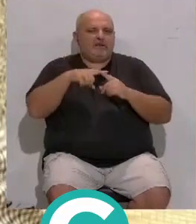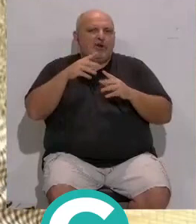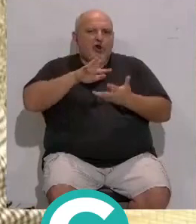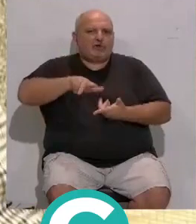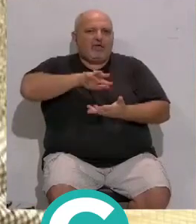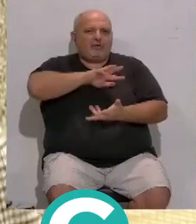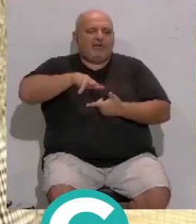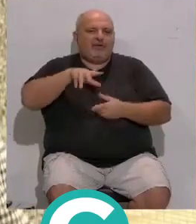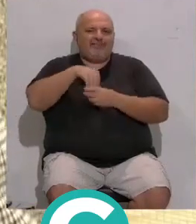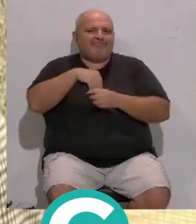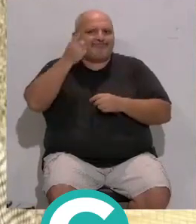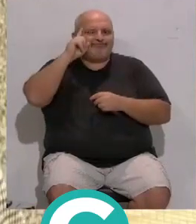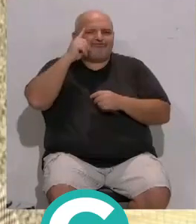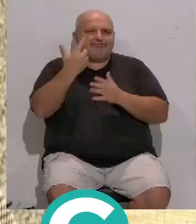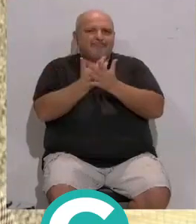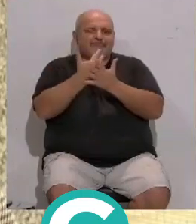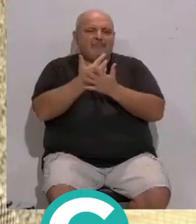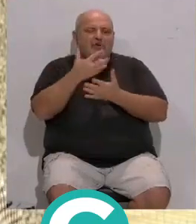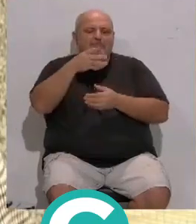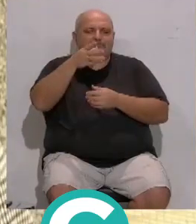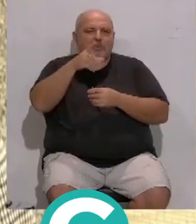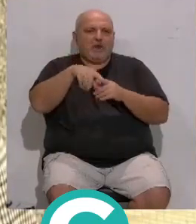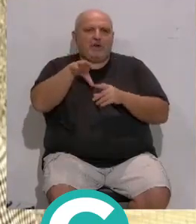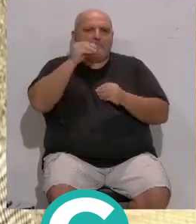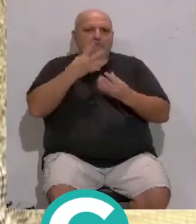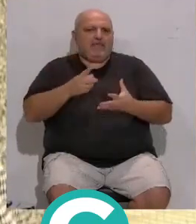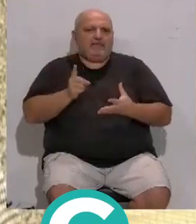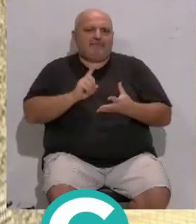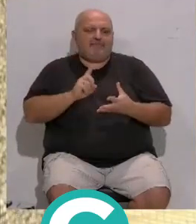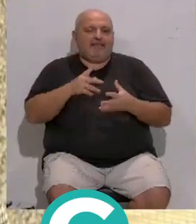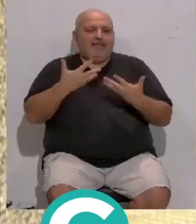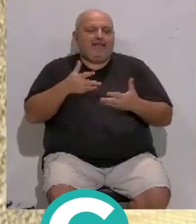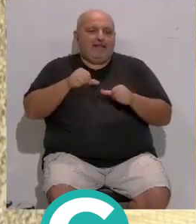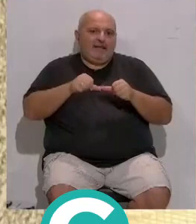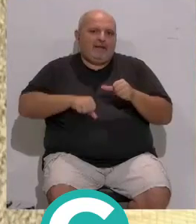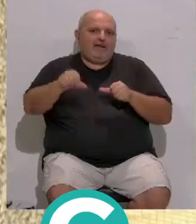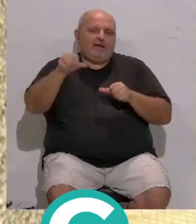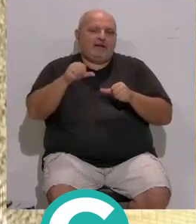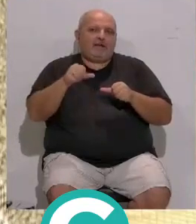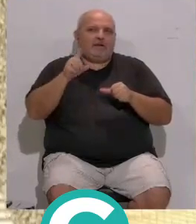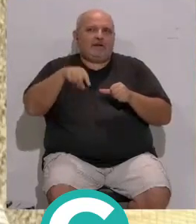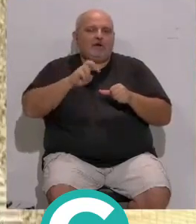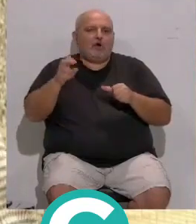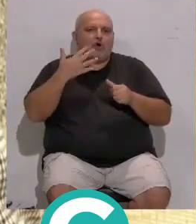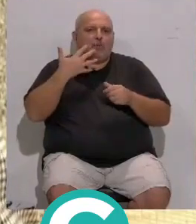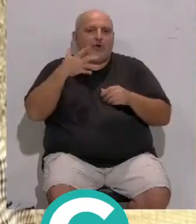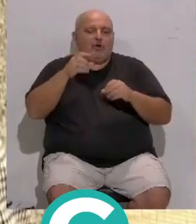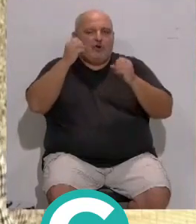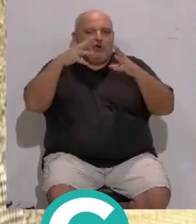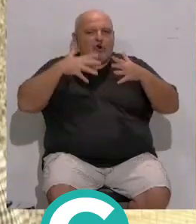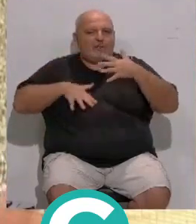noticias... ...que luego no sabemos interpretar bien en la factura... ...y a partir de ahí también vamos a ver... ...cómo con esos